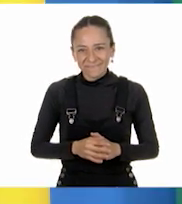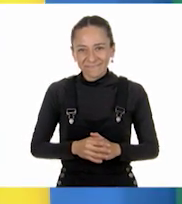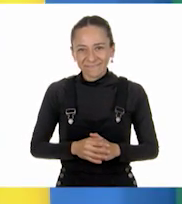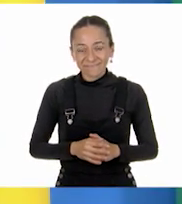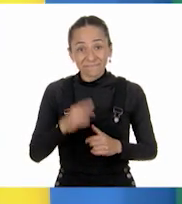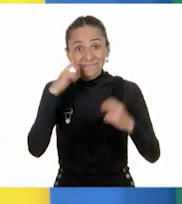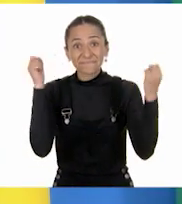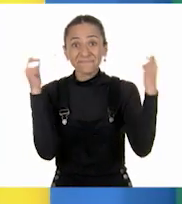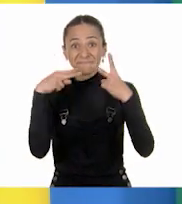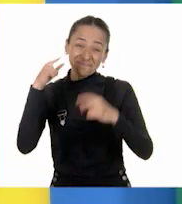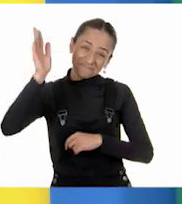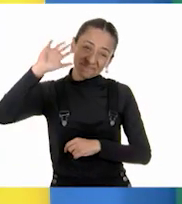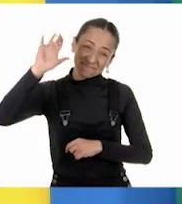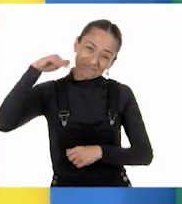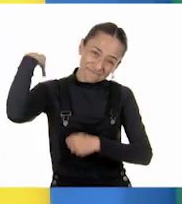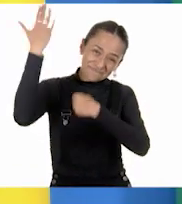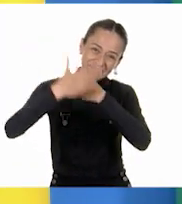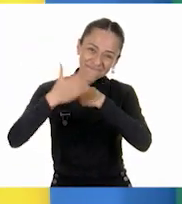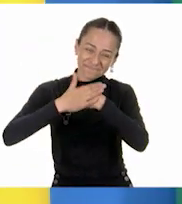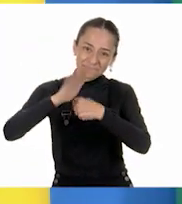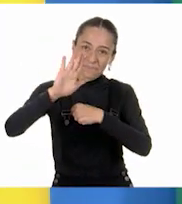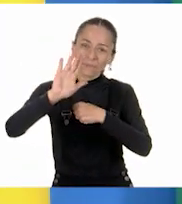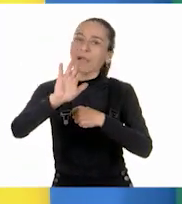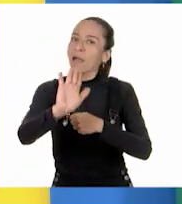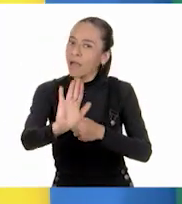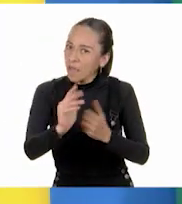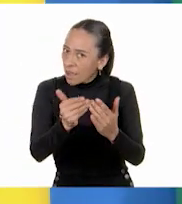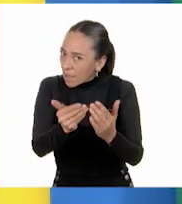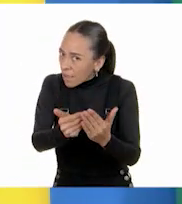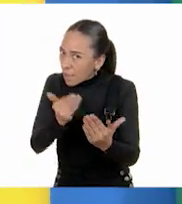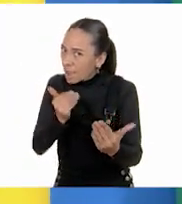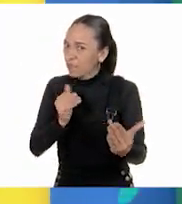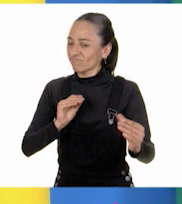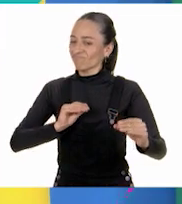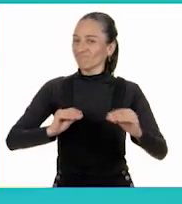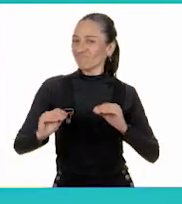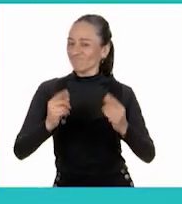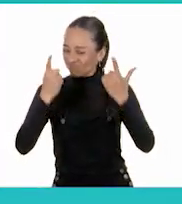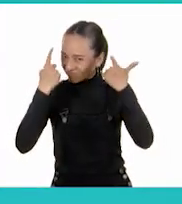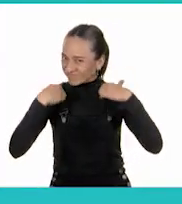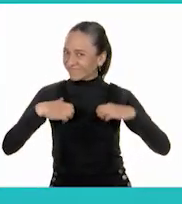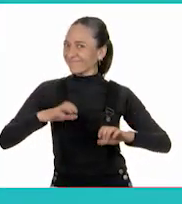Nos vemos. Nos hasta la próxima. Pero antes, a movernos un poco.